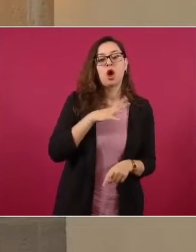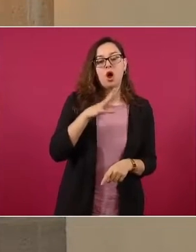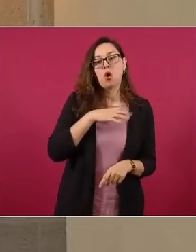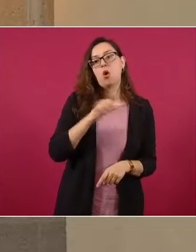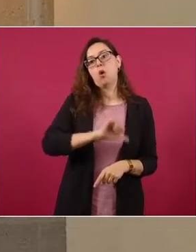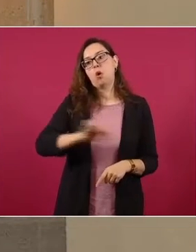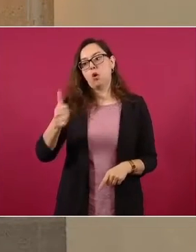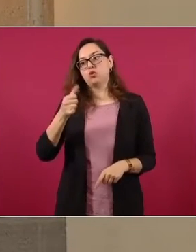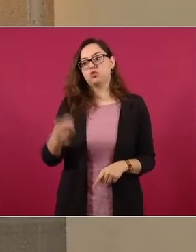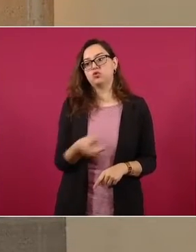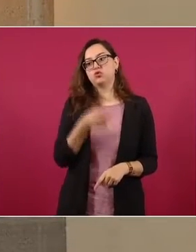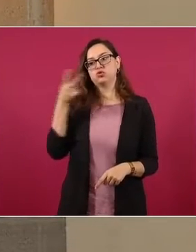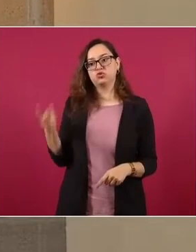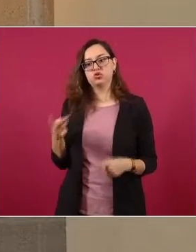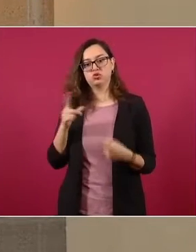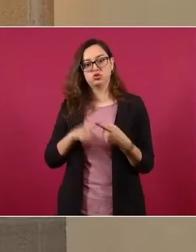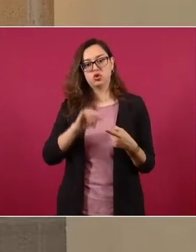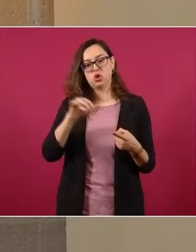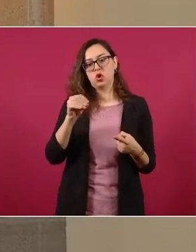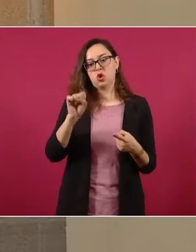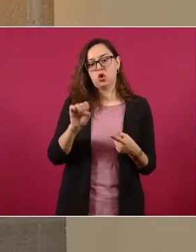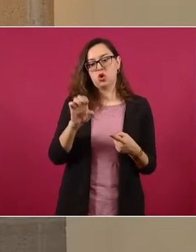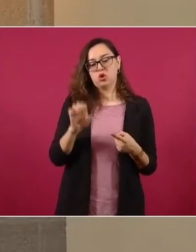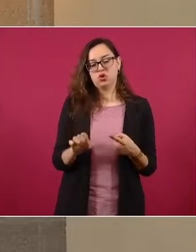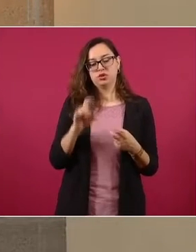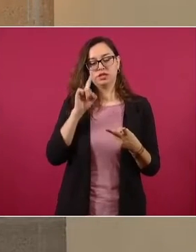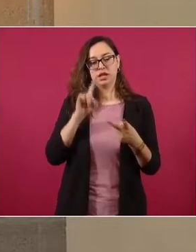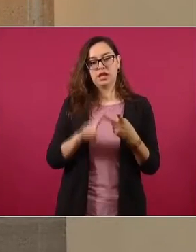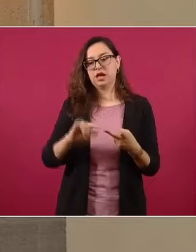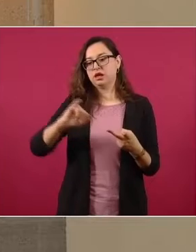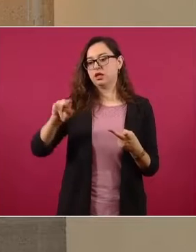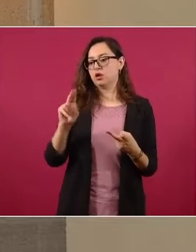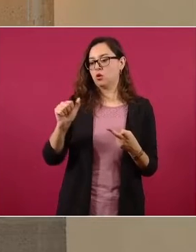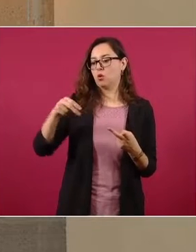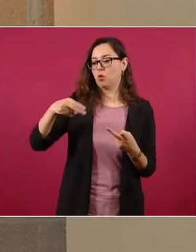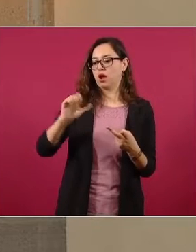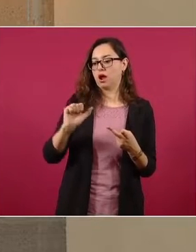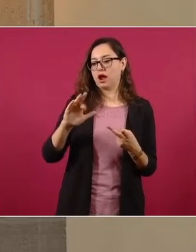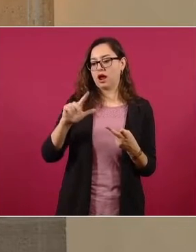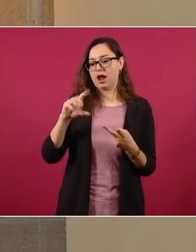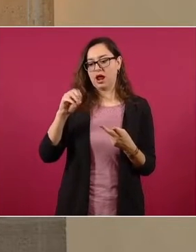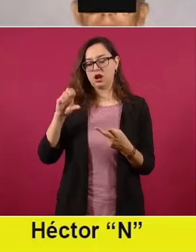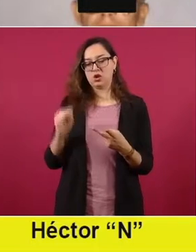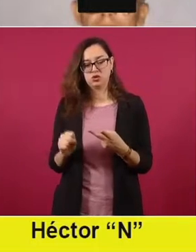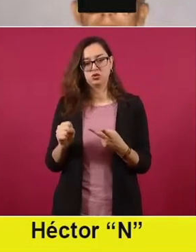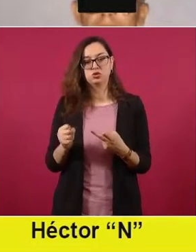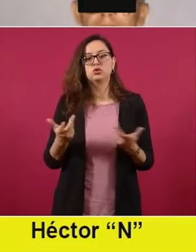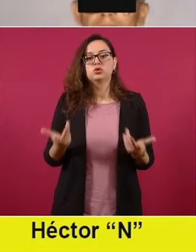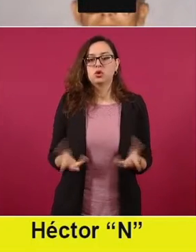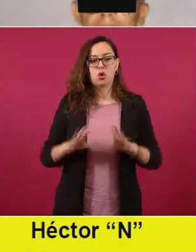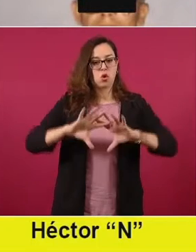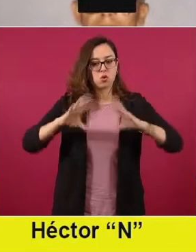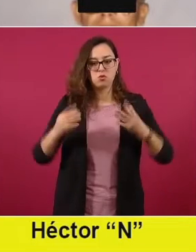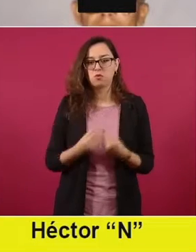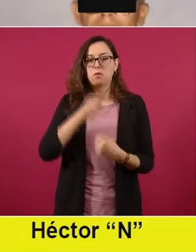G., alias El Cejón y Juan Carlos N., alias El Juaritos, todos del grupo delictivo de Los